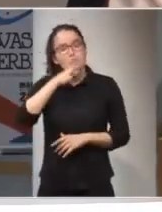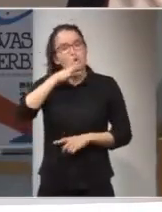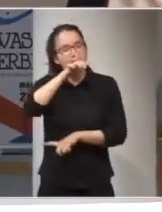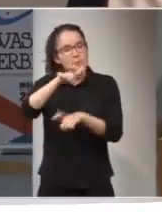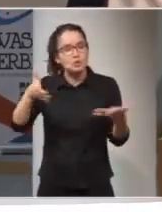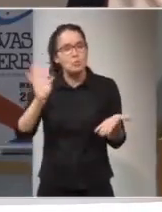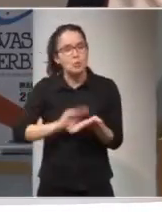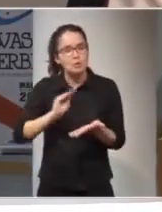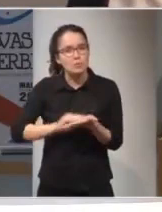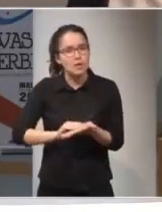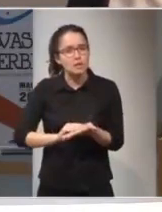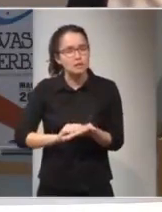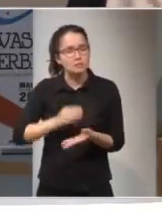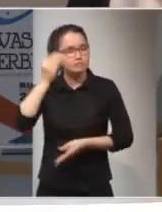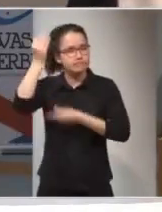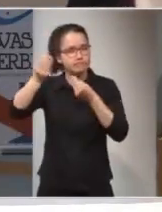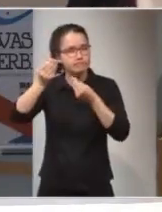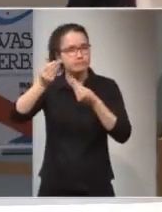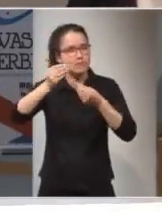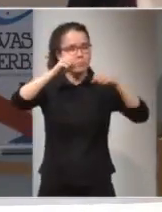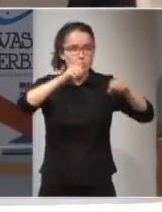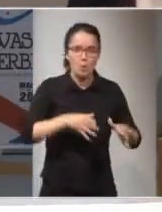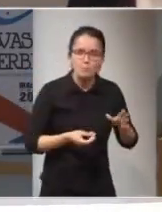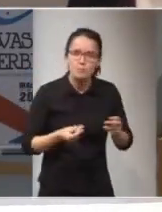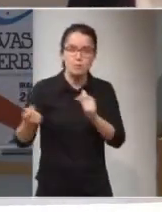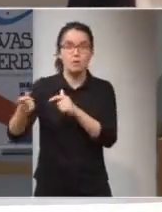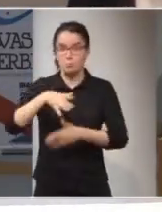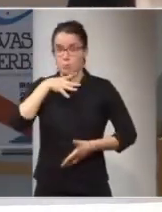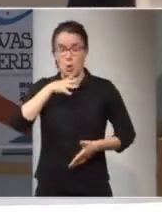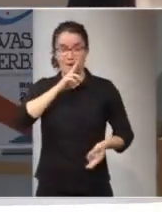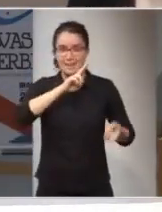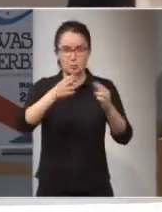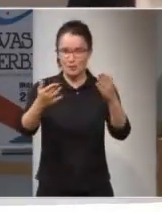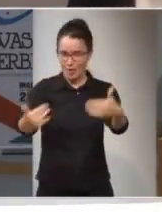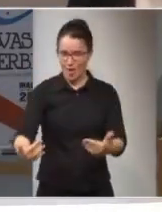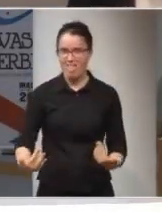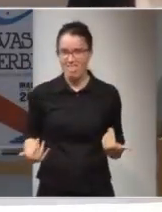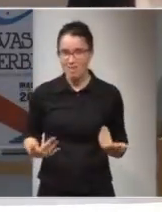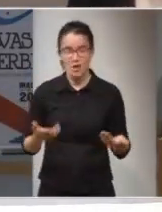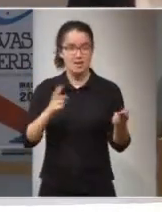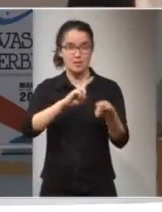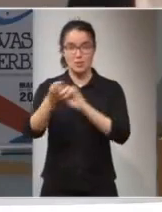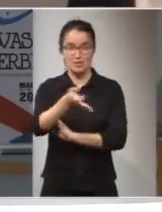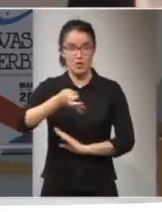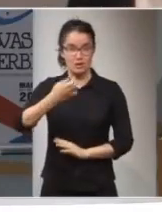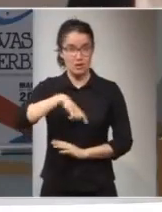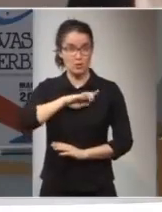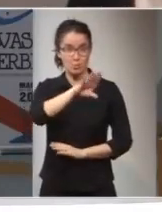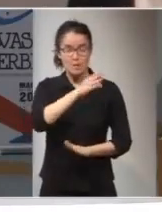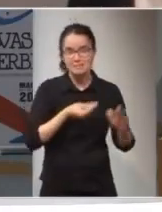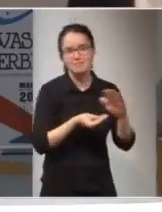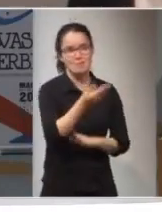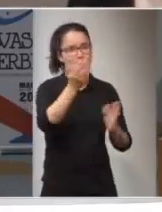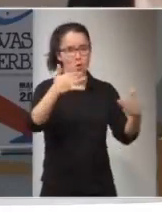gente muchas veces decidimos emigrar? Porque no tenemos una respuesta correcta en nuestros países de origen.